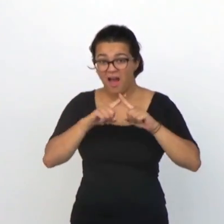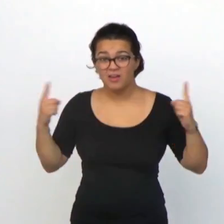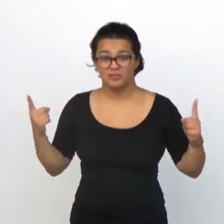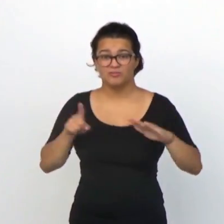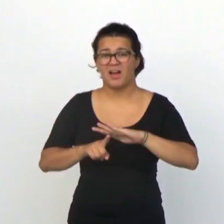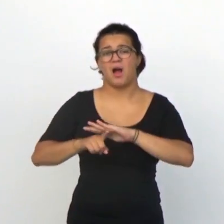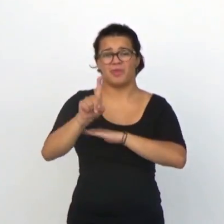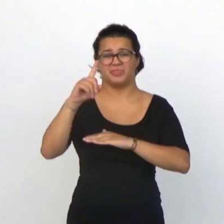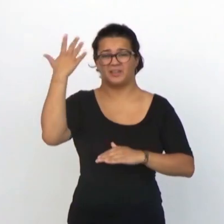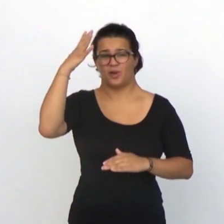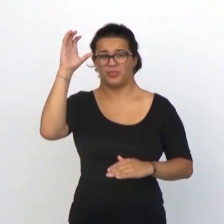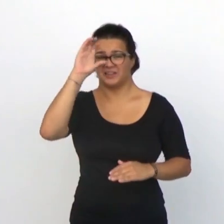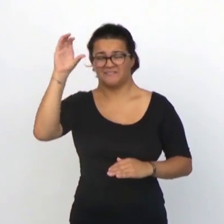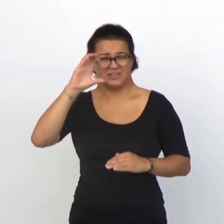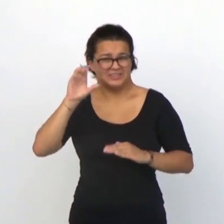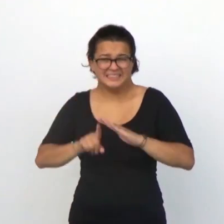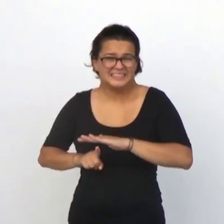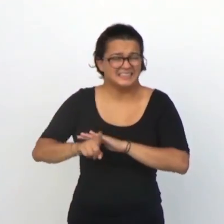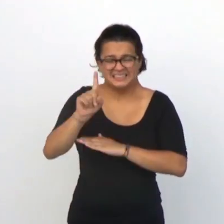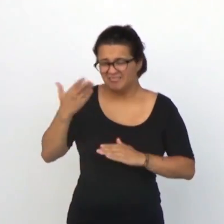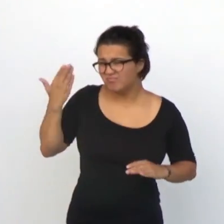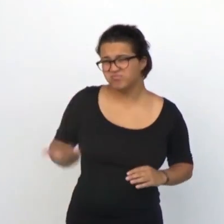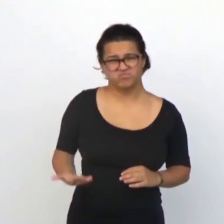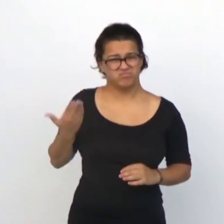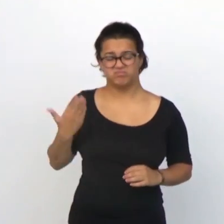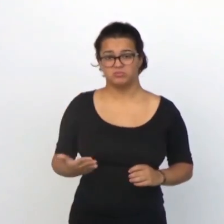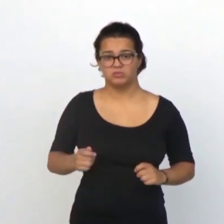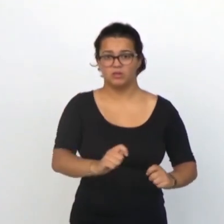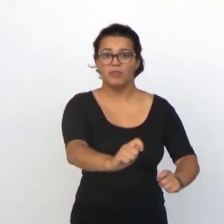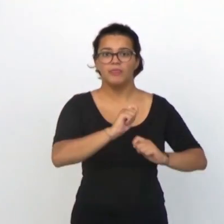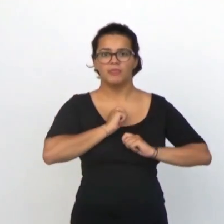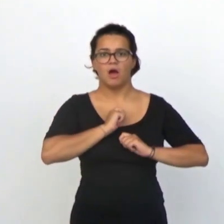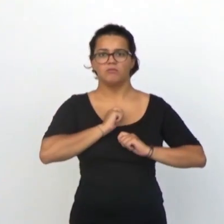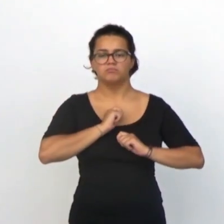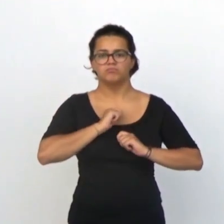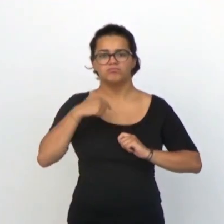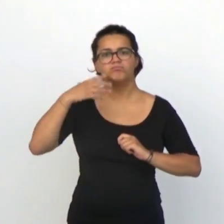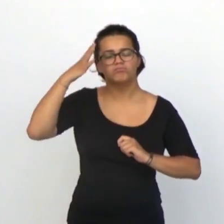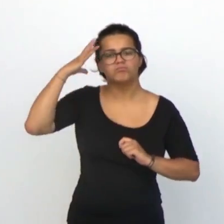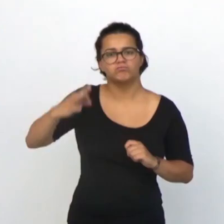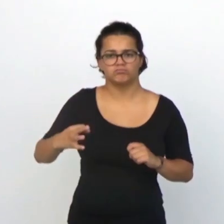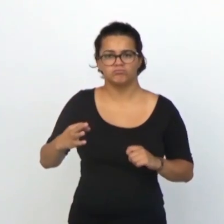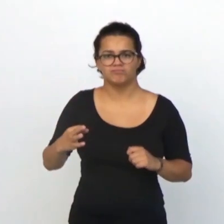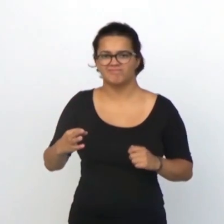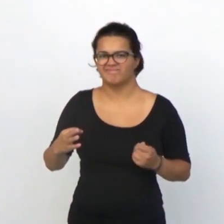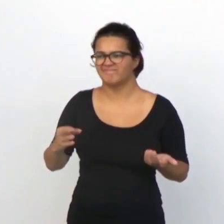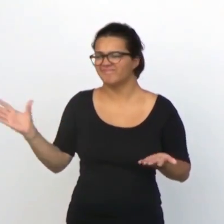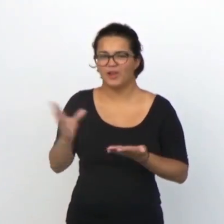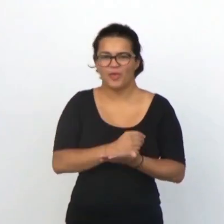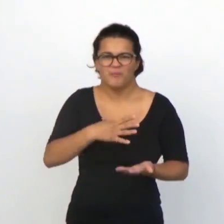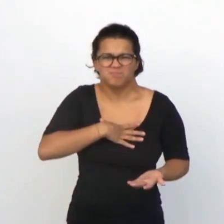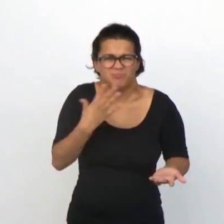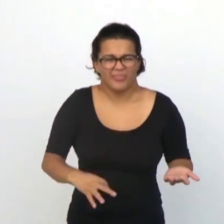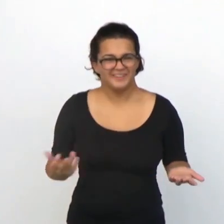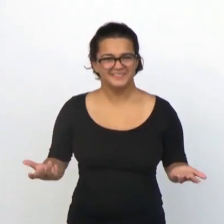Cada año se producen avances neurocientíficos tan espectaculares que están alimentando la